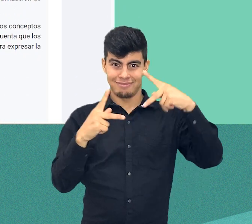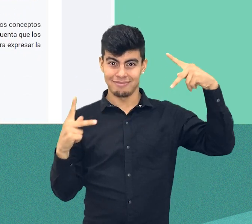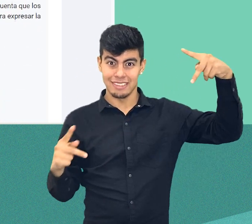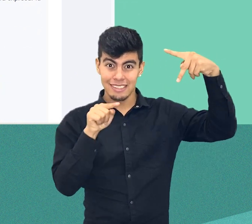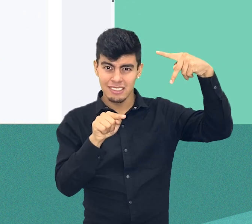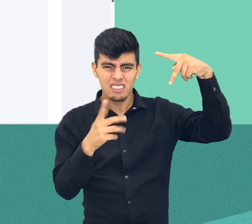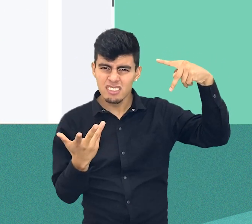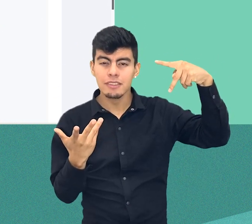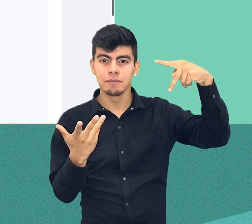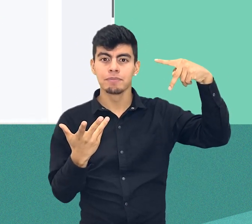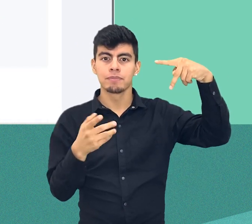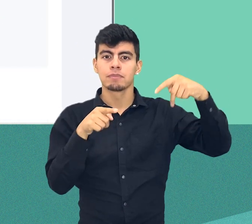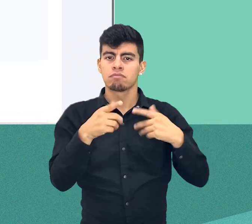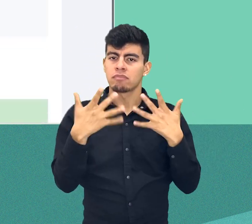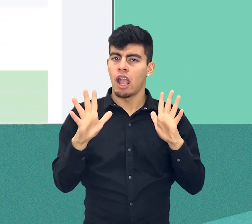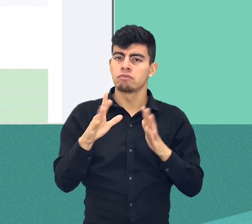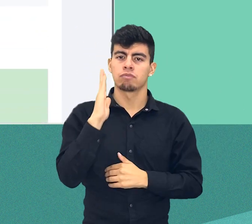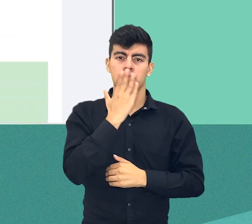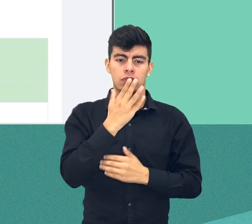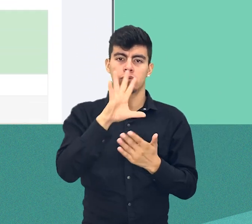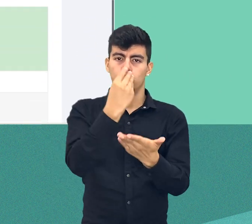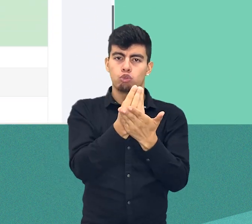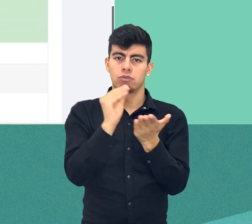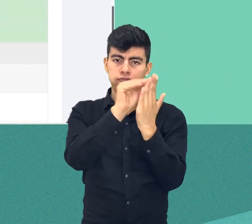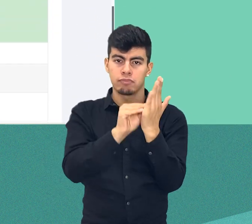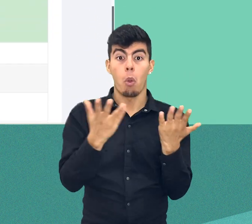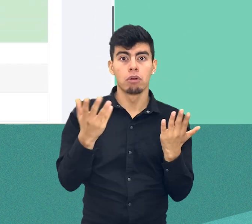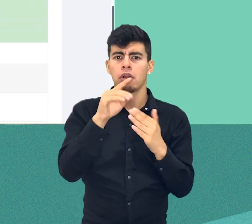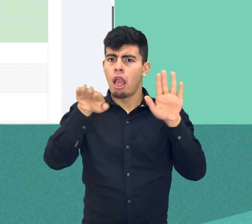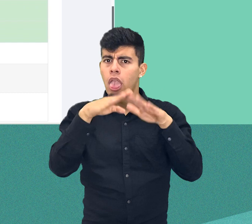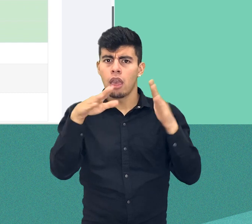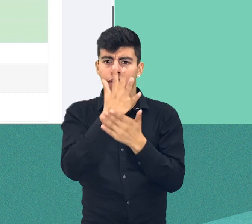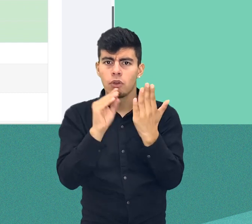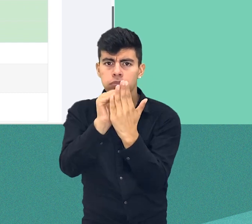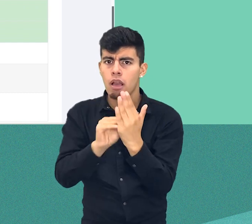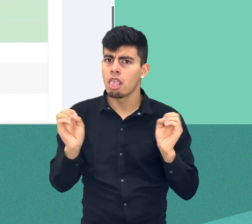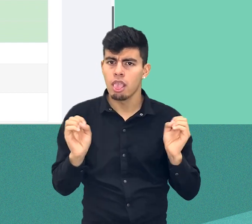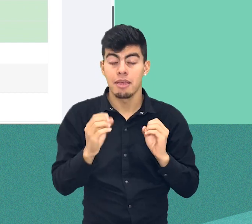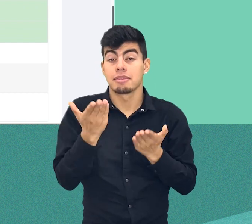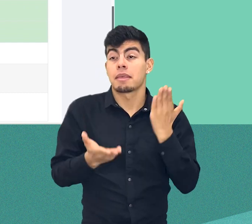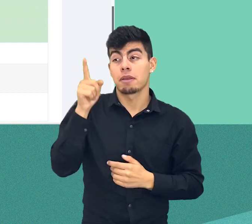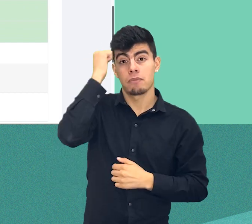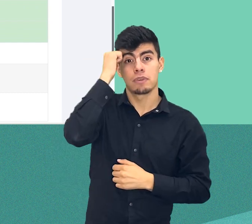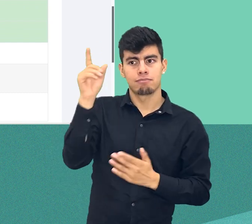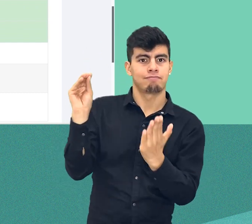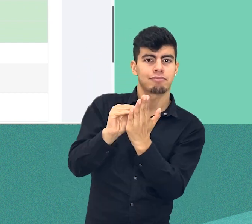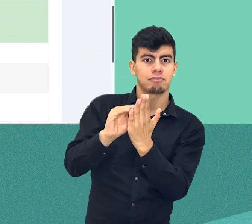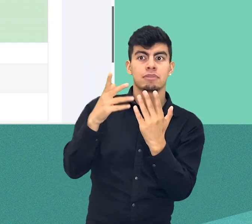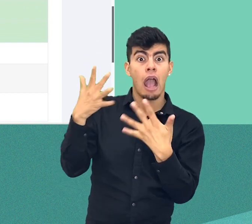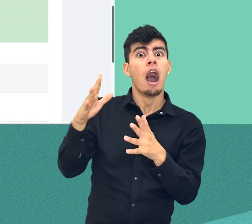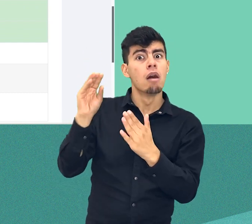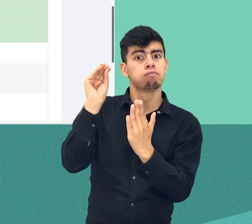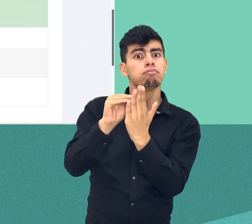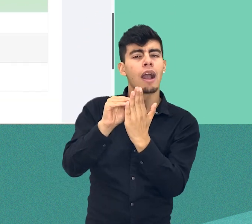casilla Estado de calificación, aparecerá el mensaje Calificado o sin calificar, dependiendo de si el tutor ha